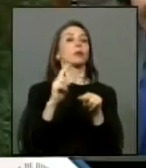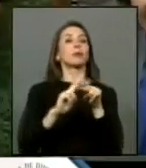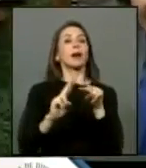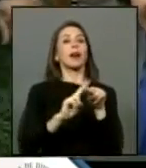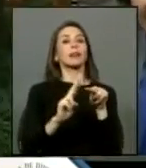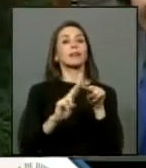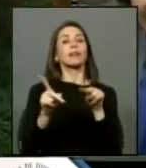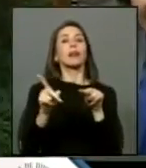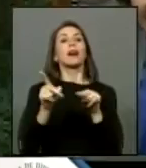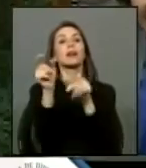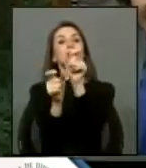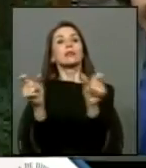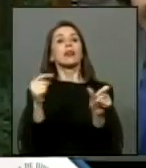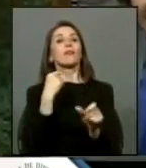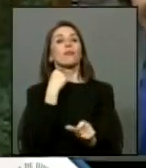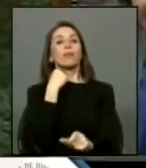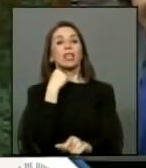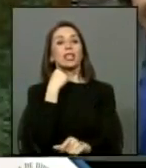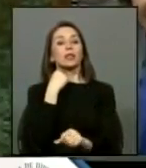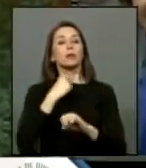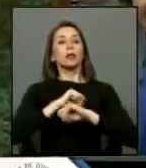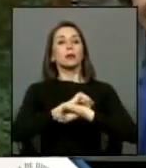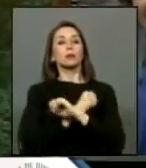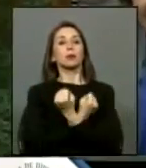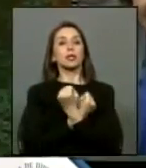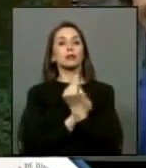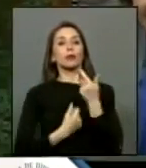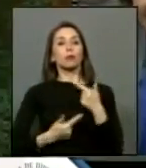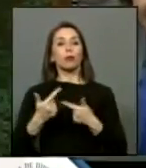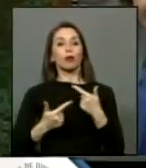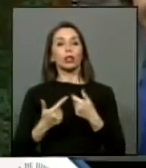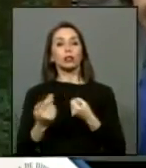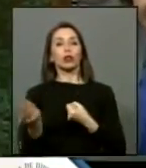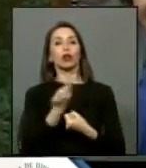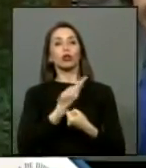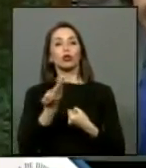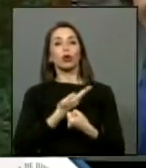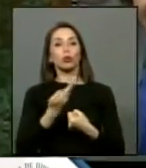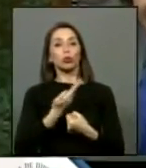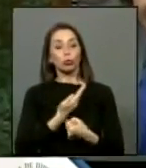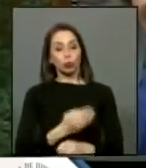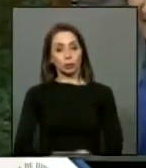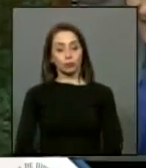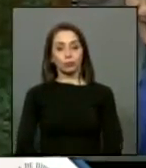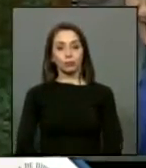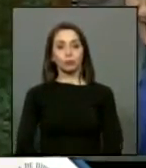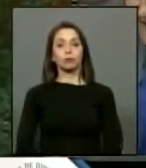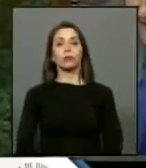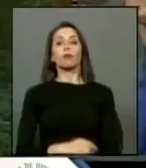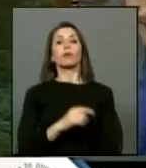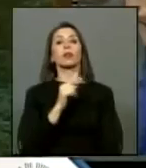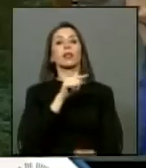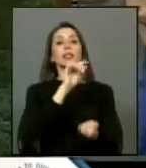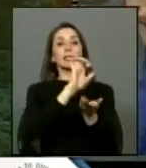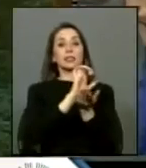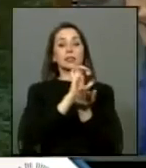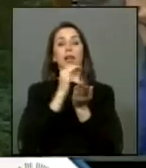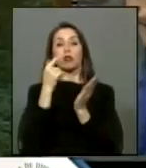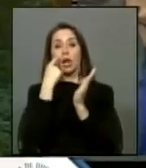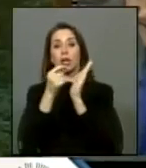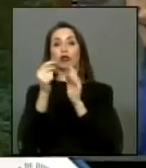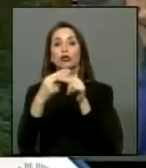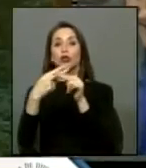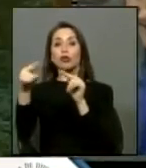a las víctimas de la prisión política y la tortura reconocidas por el Estado de Chile.